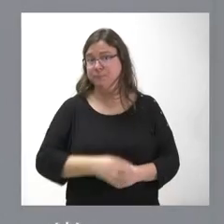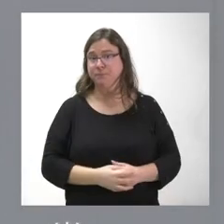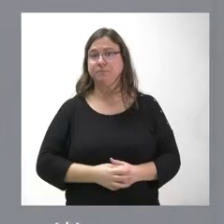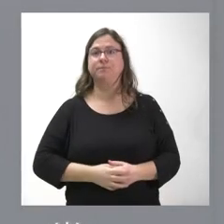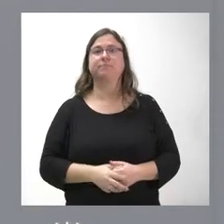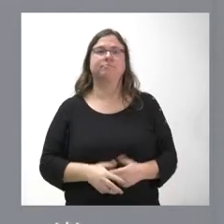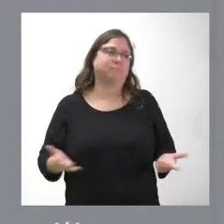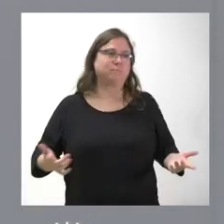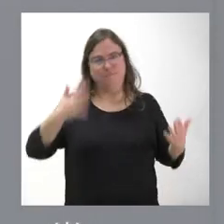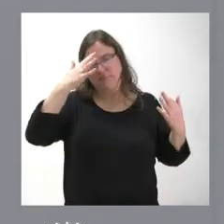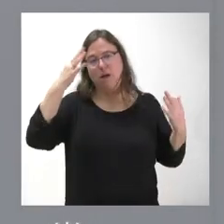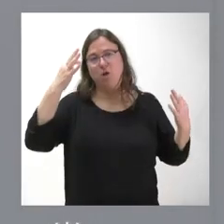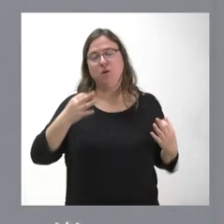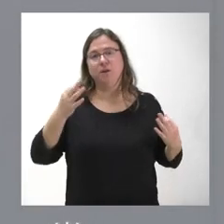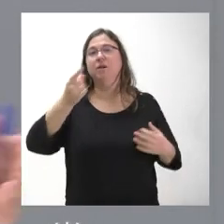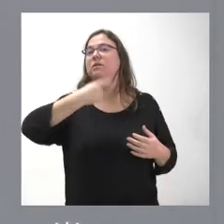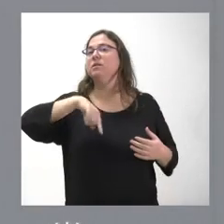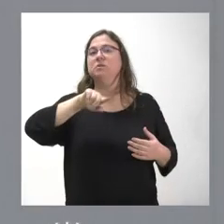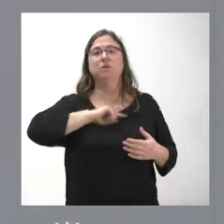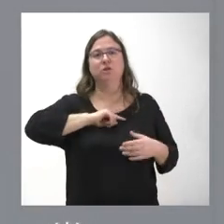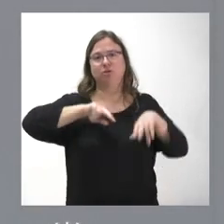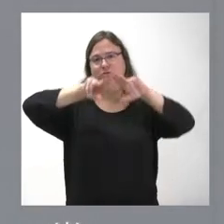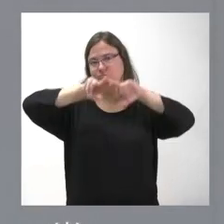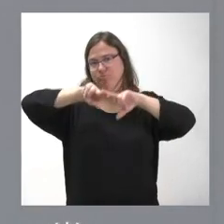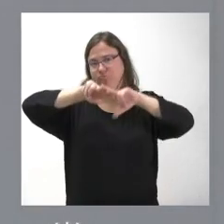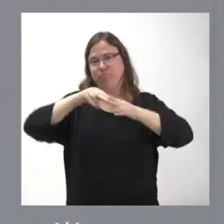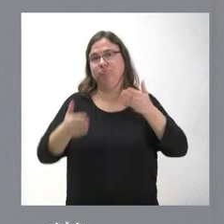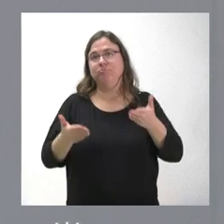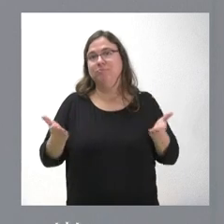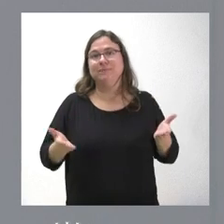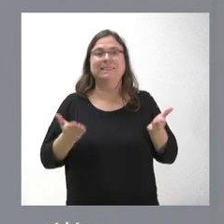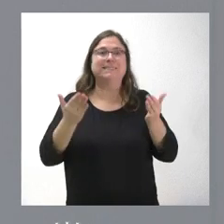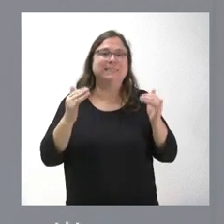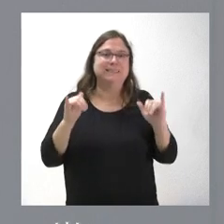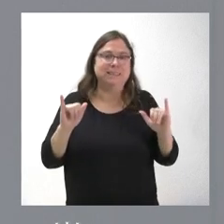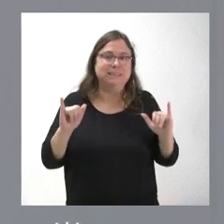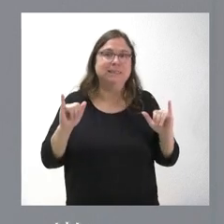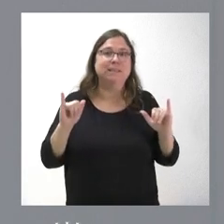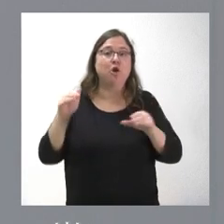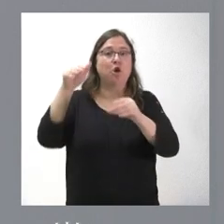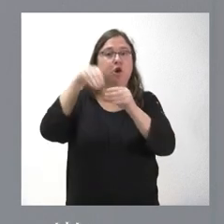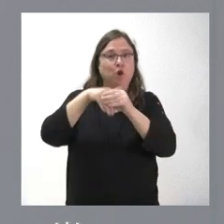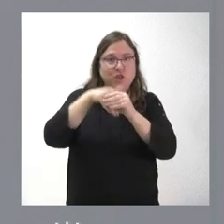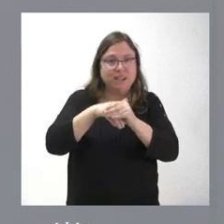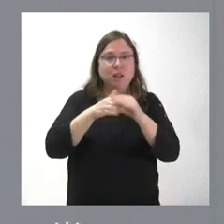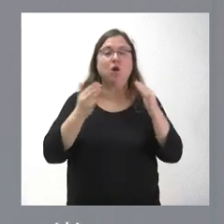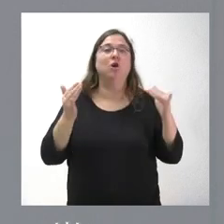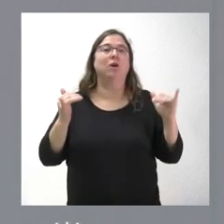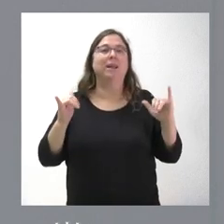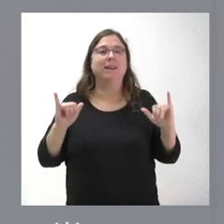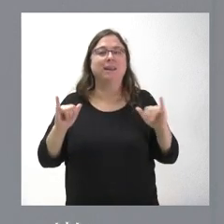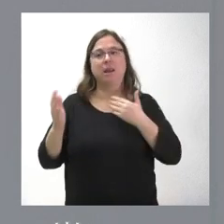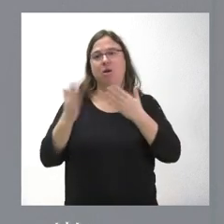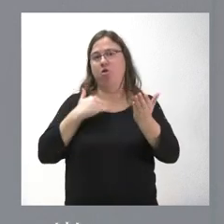Como es natural, nosotros no entramos a valorar ni el contenido ni estas